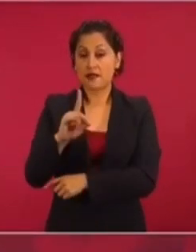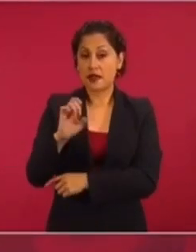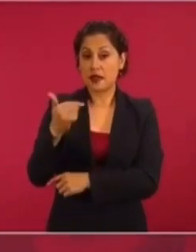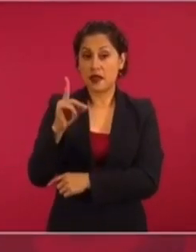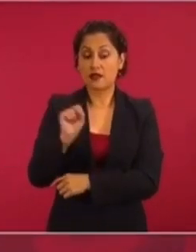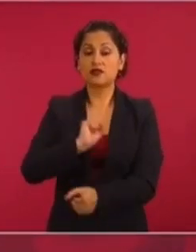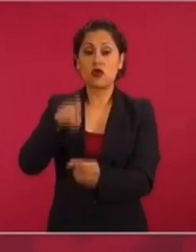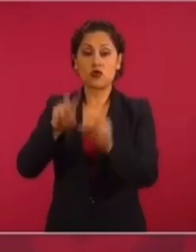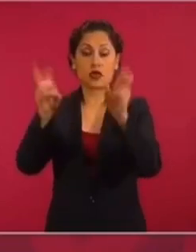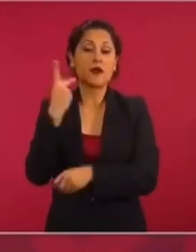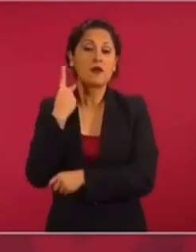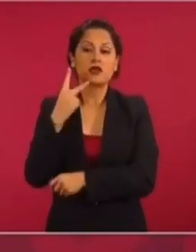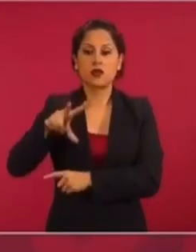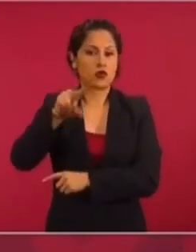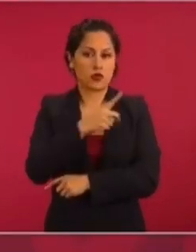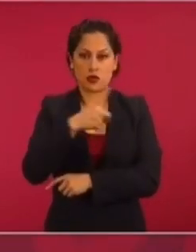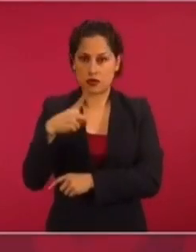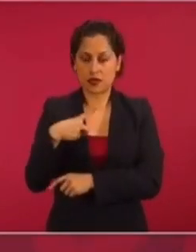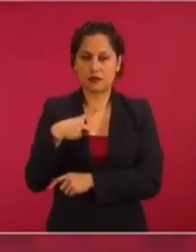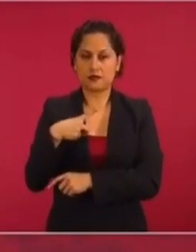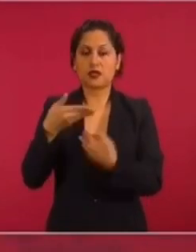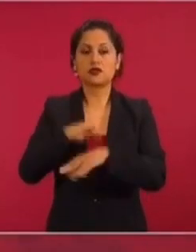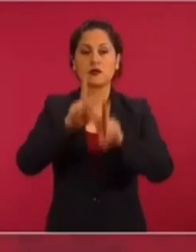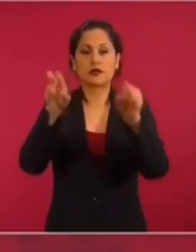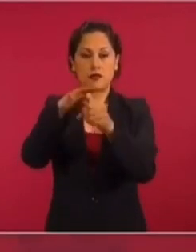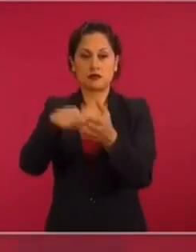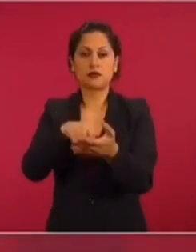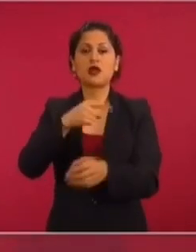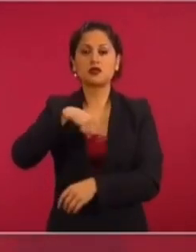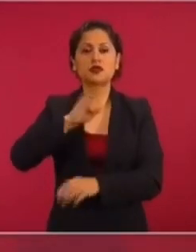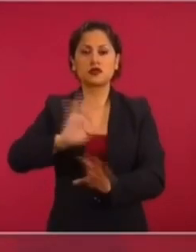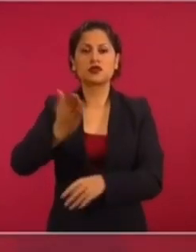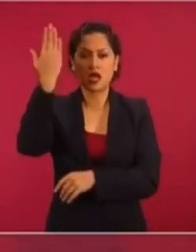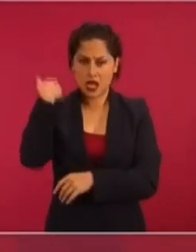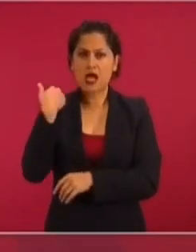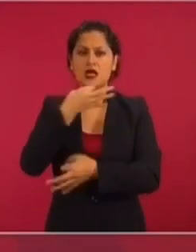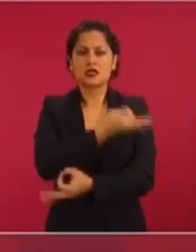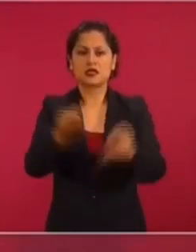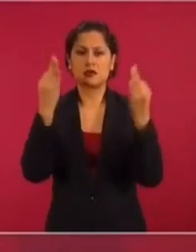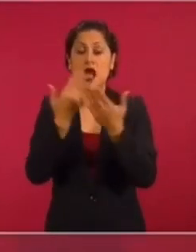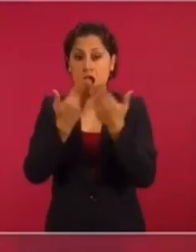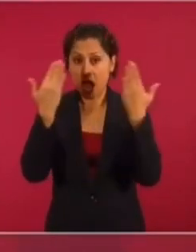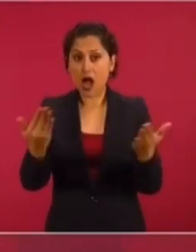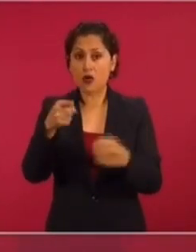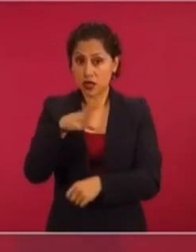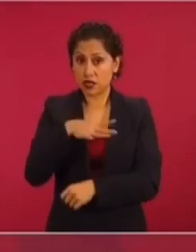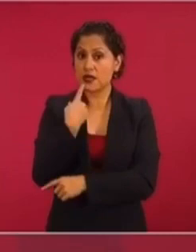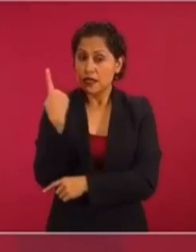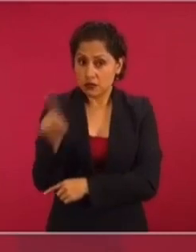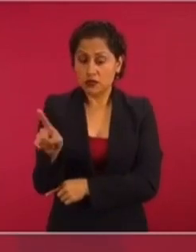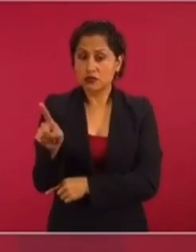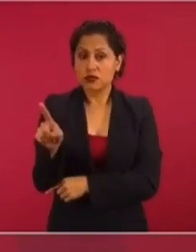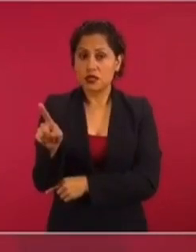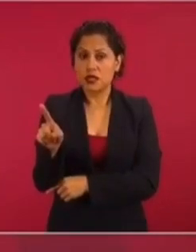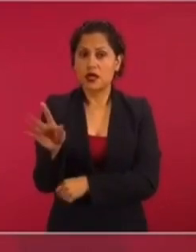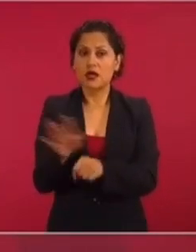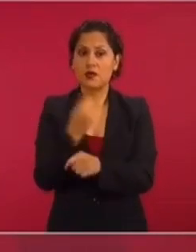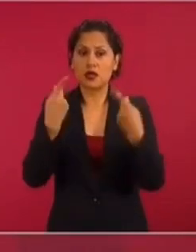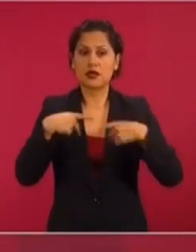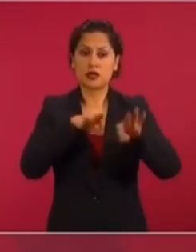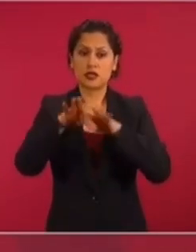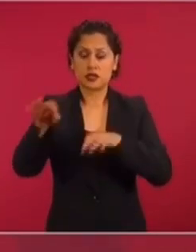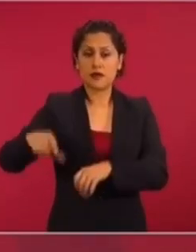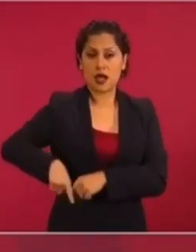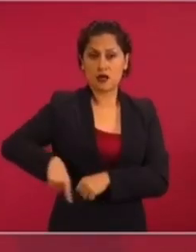en cuestiones políticas electorales. Ya lo hemos dicho muchas veces. Si hay denuncias de servidores de la nación,